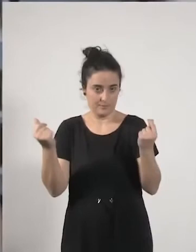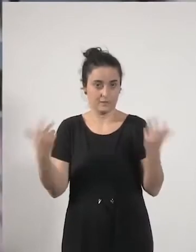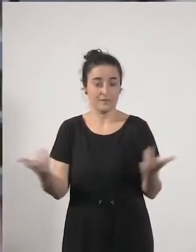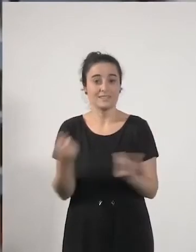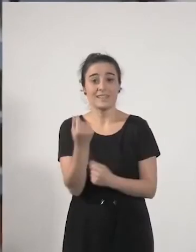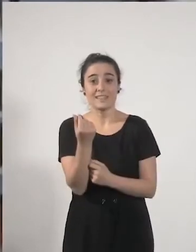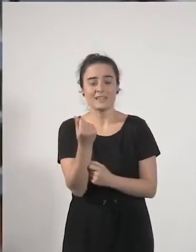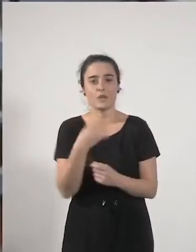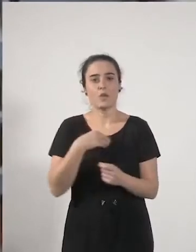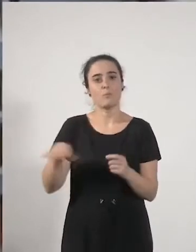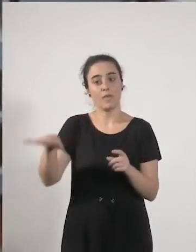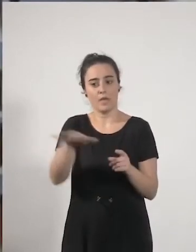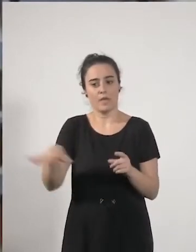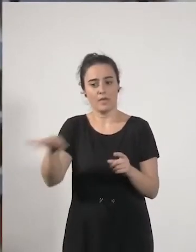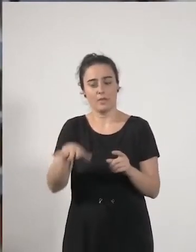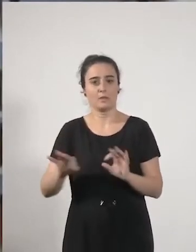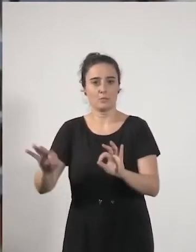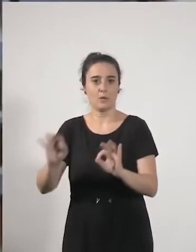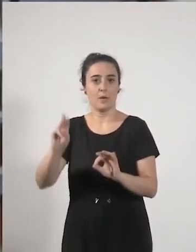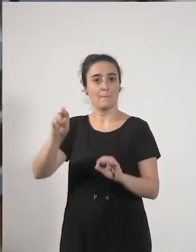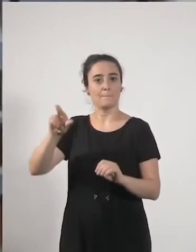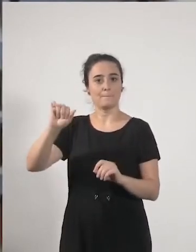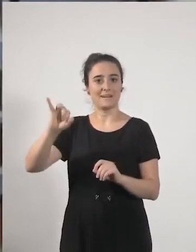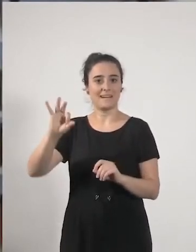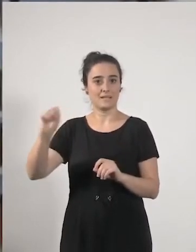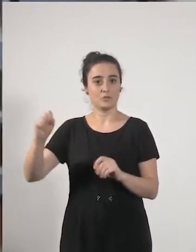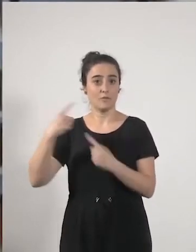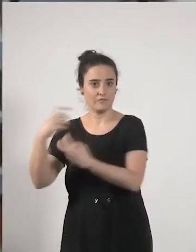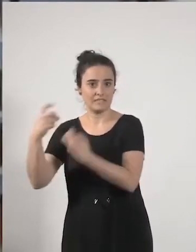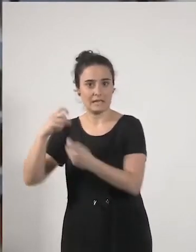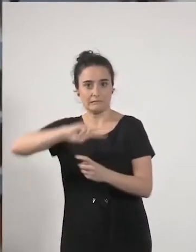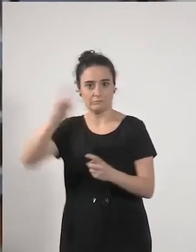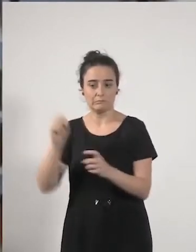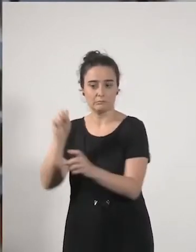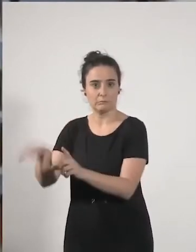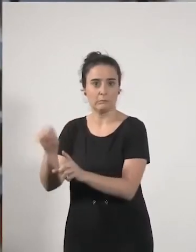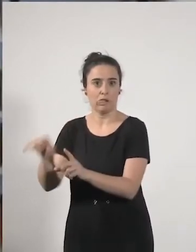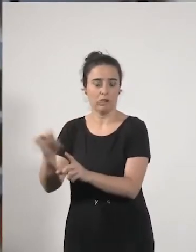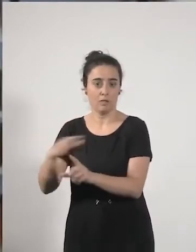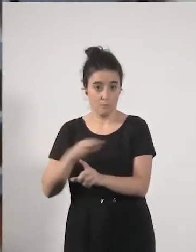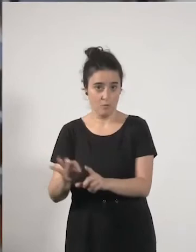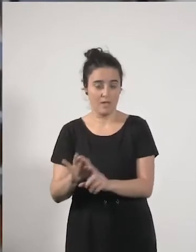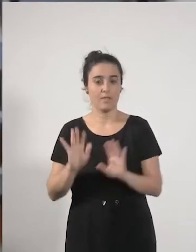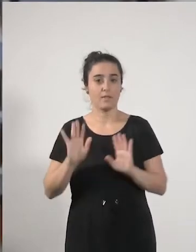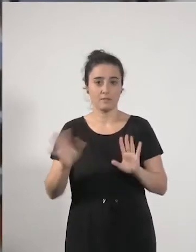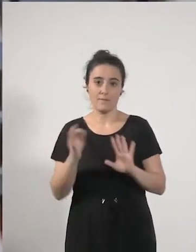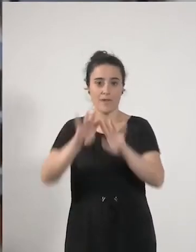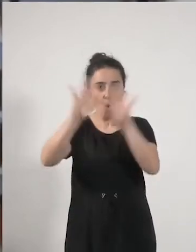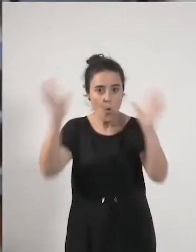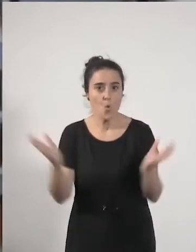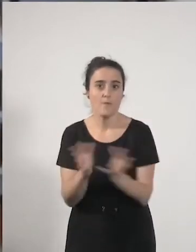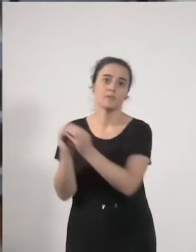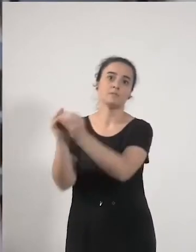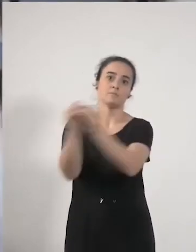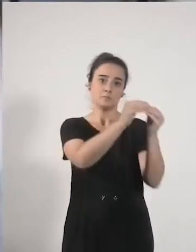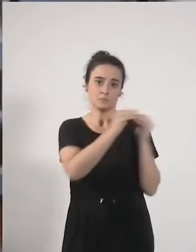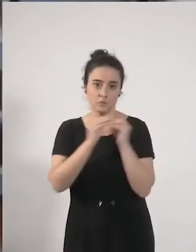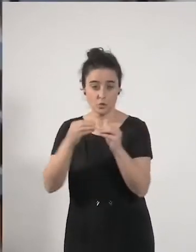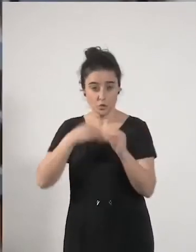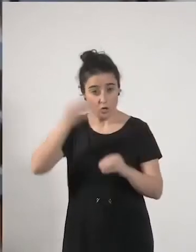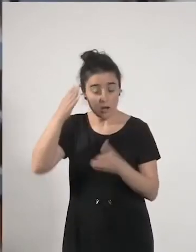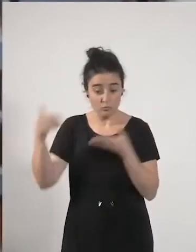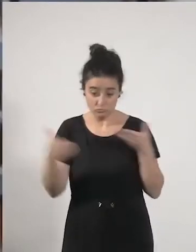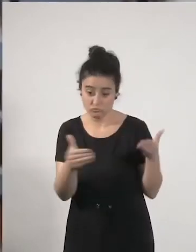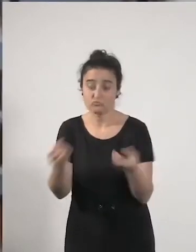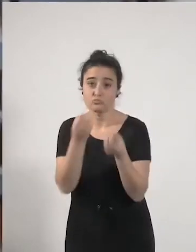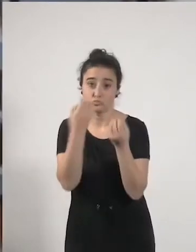los paraísos etc. ¿no? si no es universal pero yo creo que es una va en la buena dirección es verdad